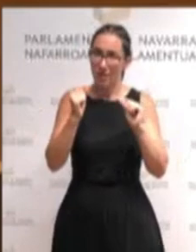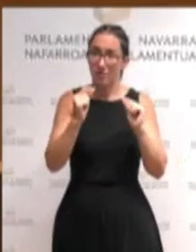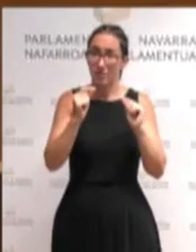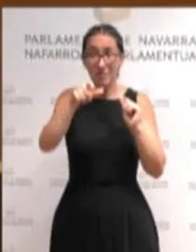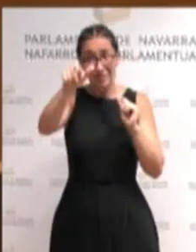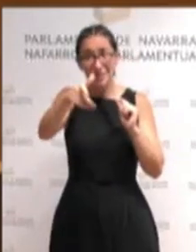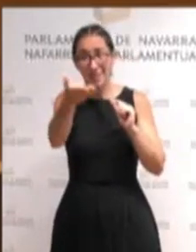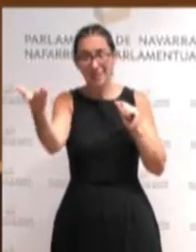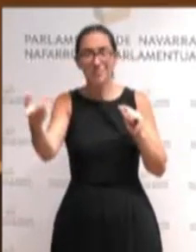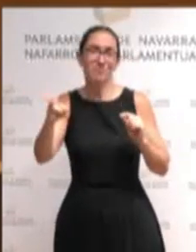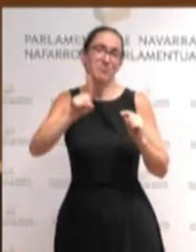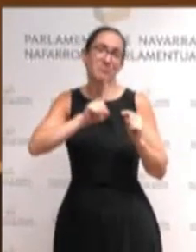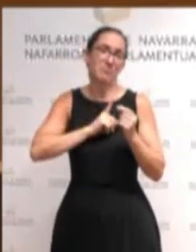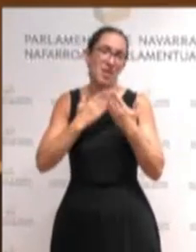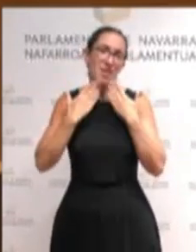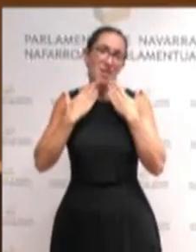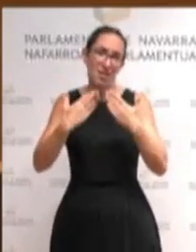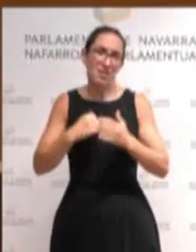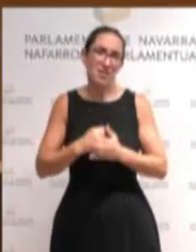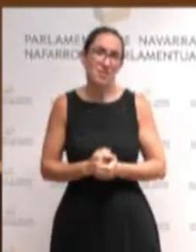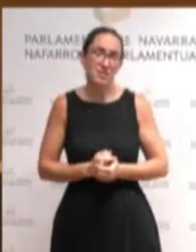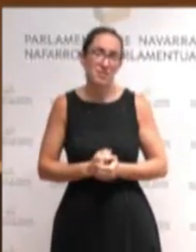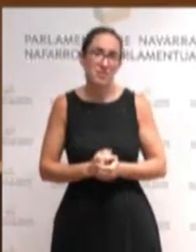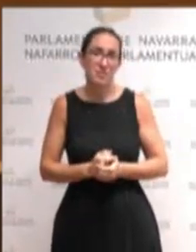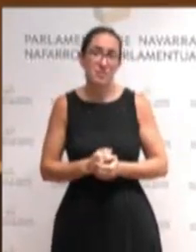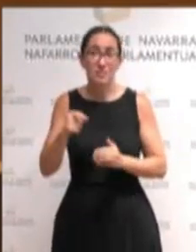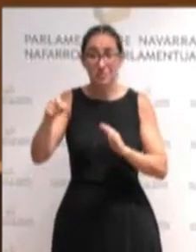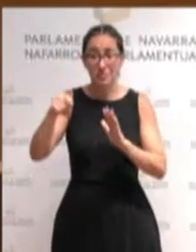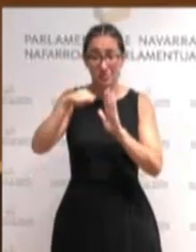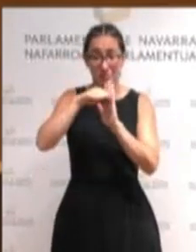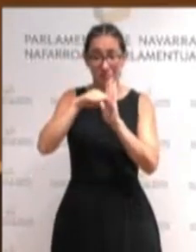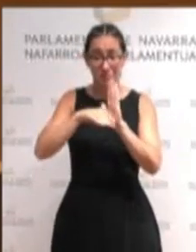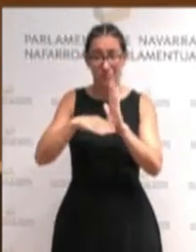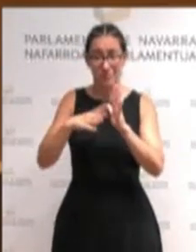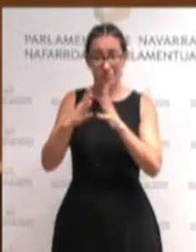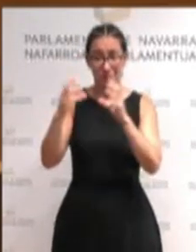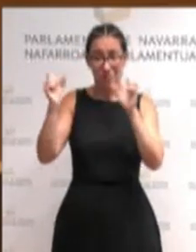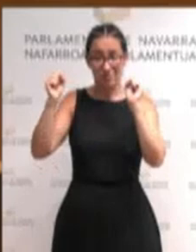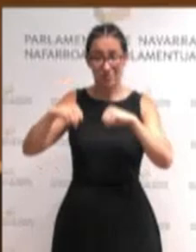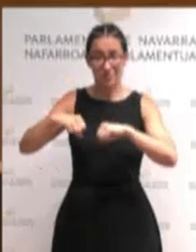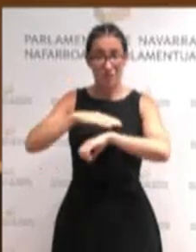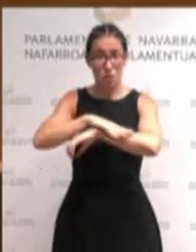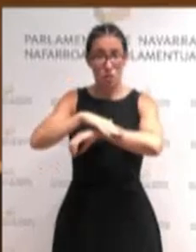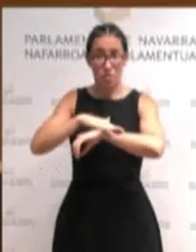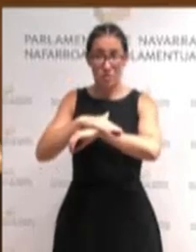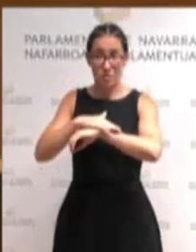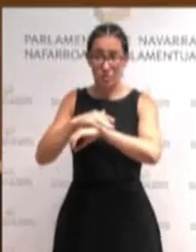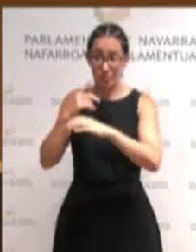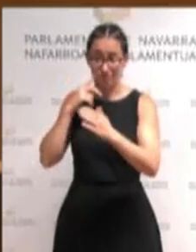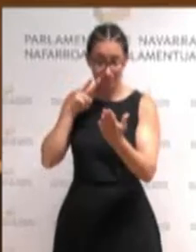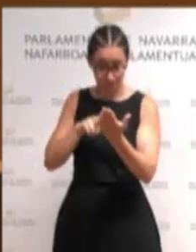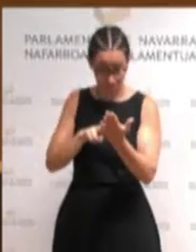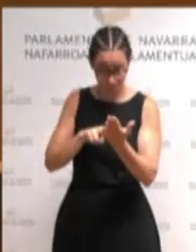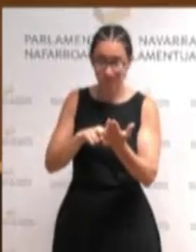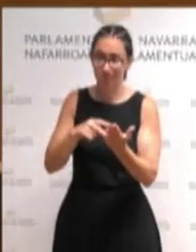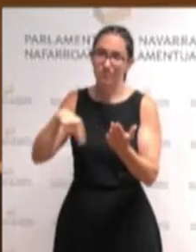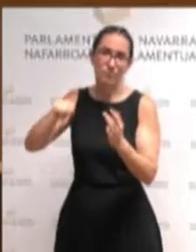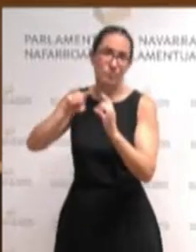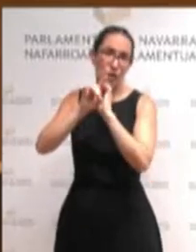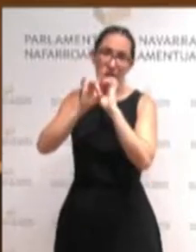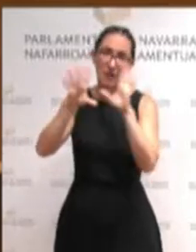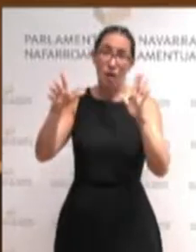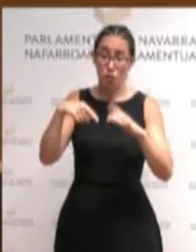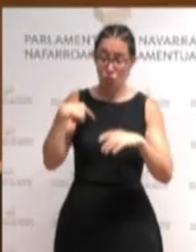su acuerdo programático, es evidente que desde Euskal Herria Bildu vamos a tener que poner en marcha el